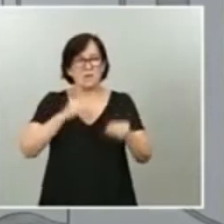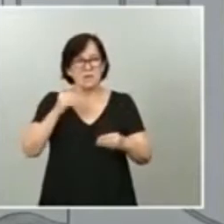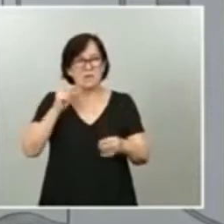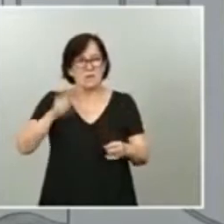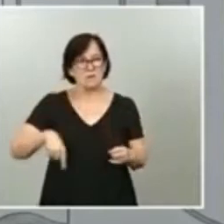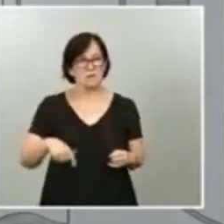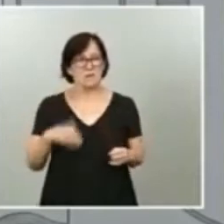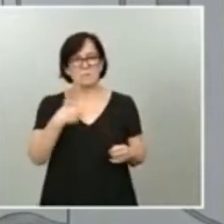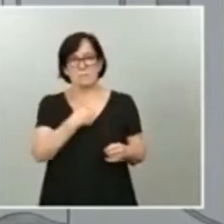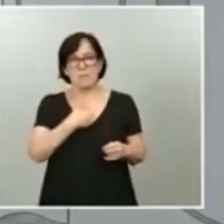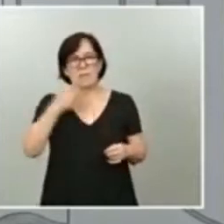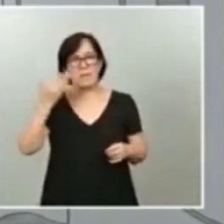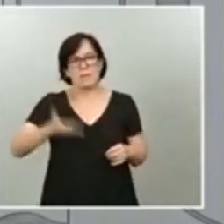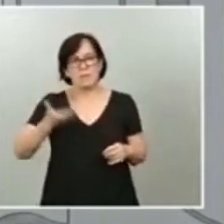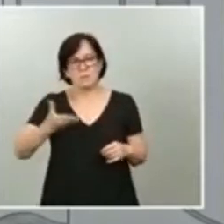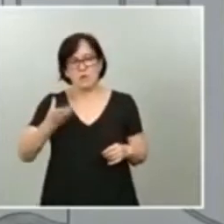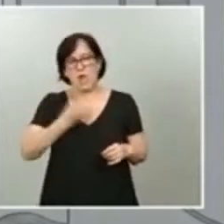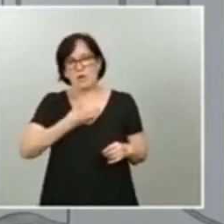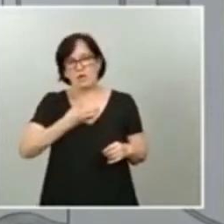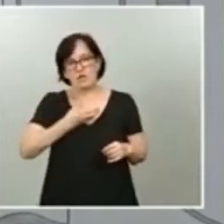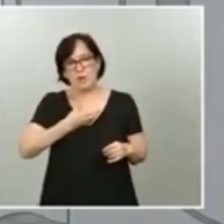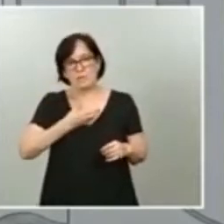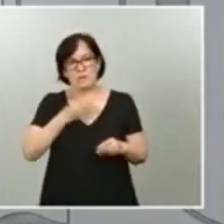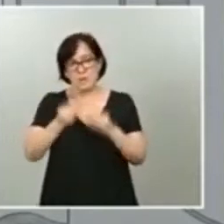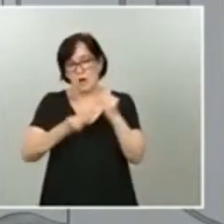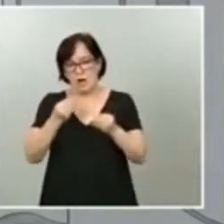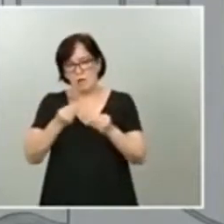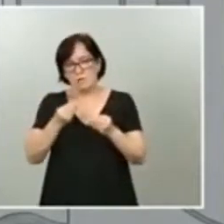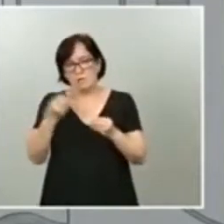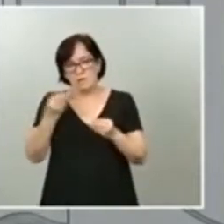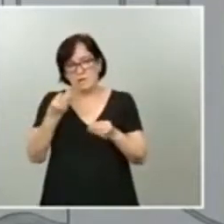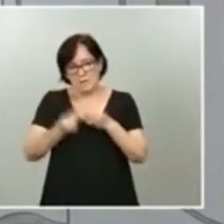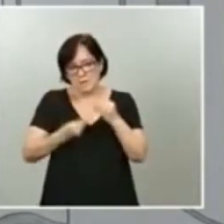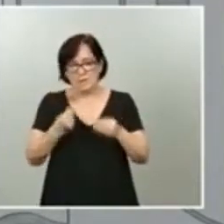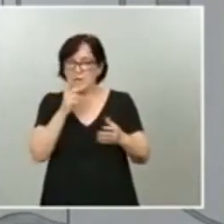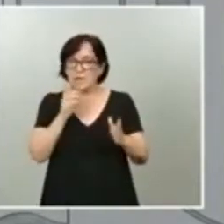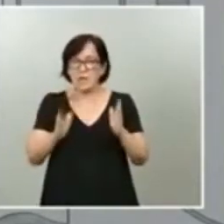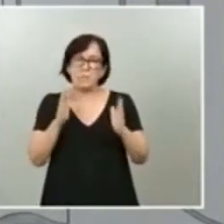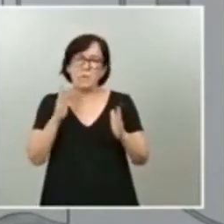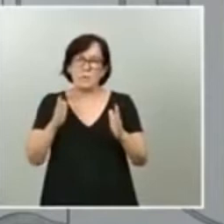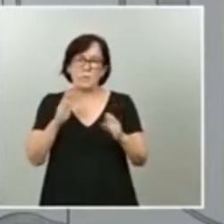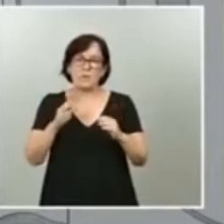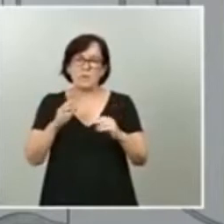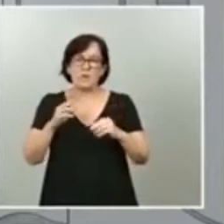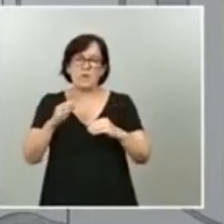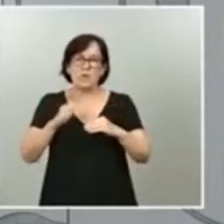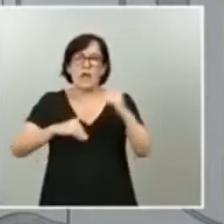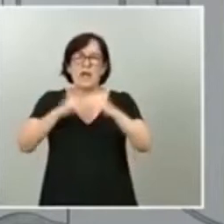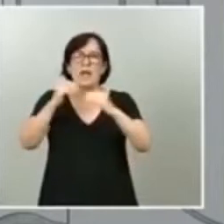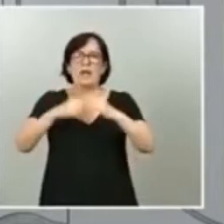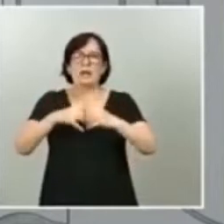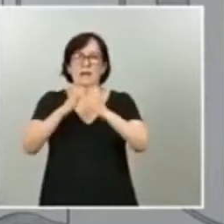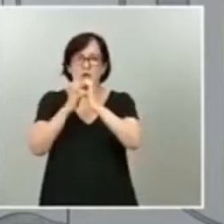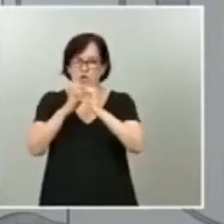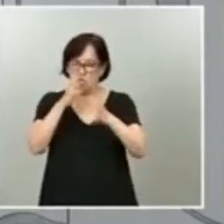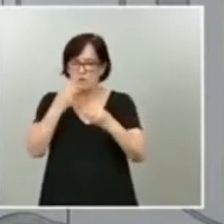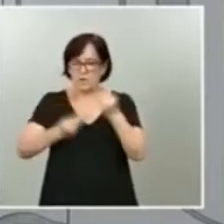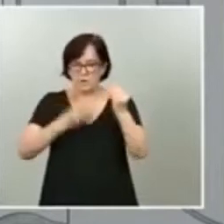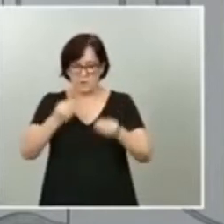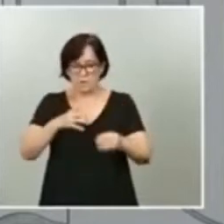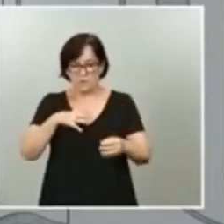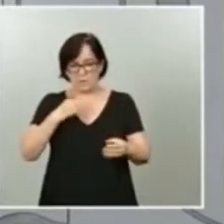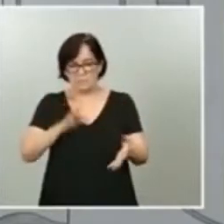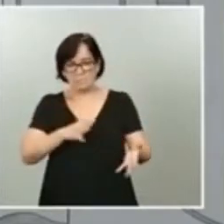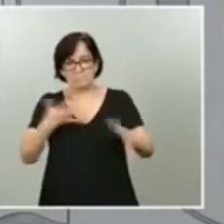fundamental que los ayuntamientos están llamados a jugar en este momento de la reconstrucción, por tanto, la capacidad de ejecutar, de